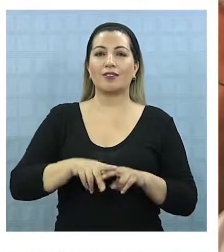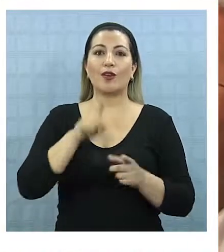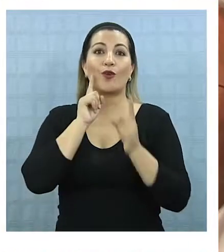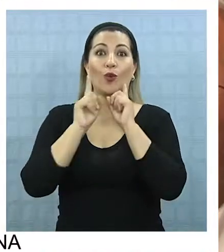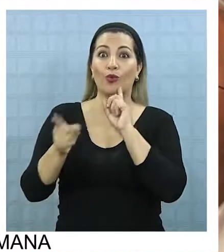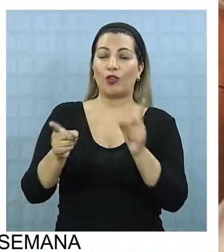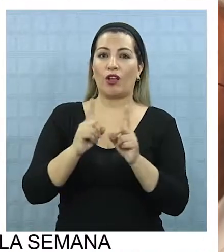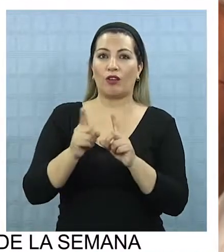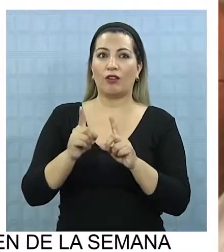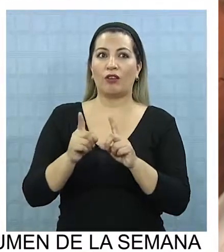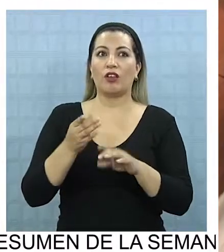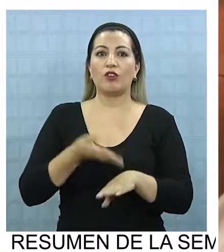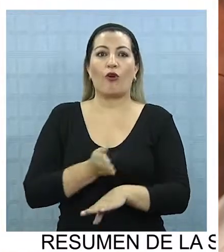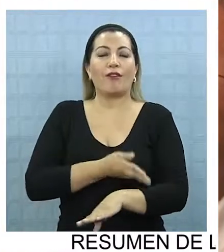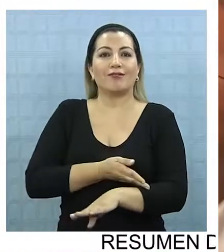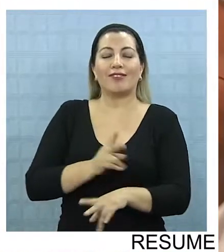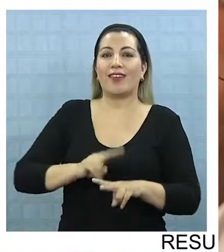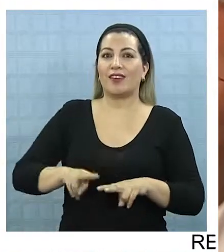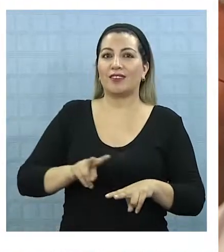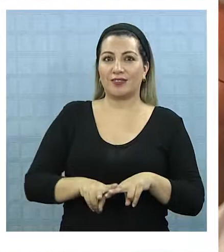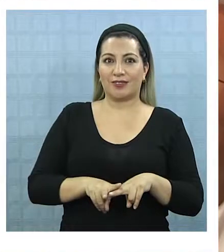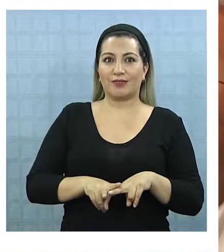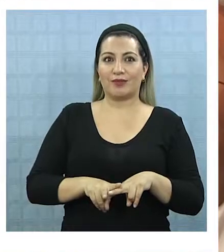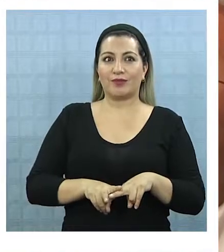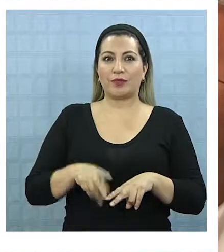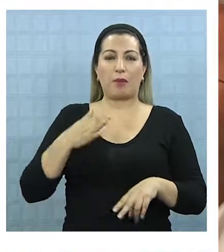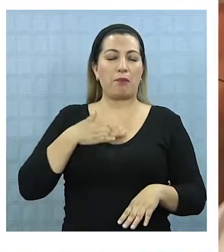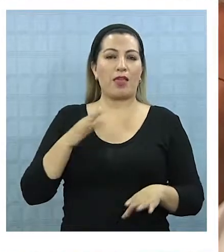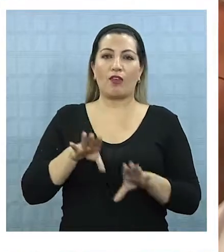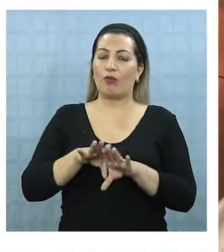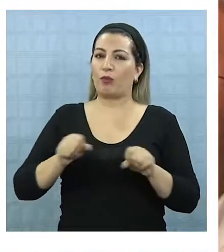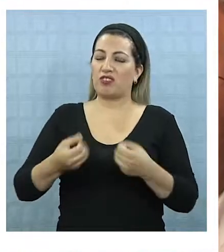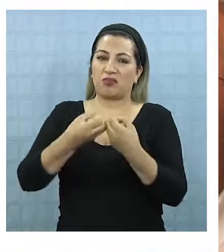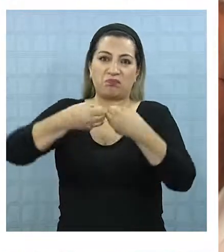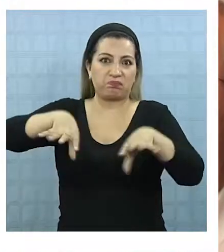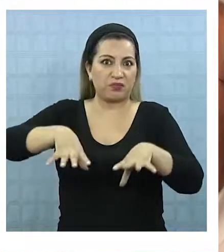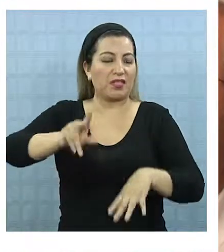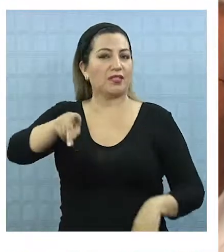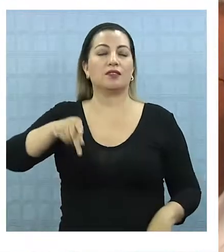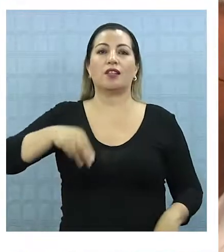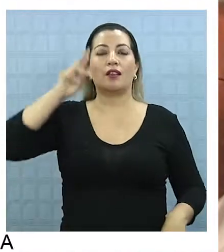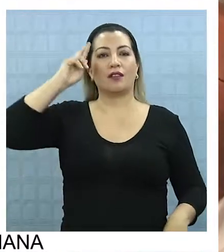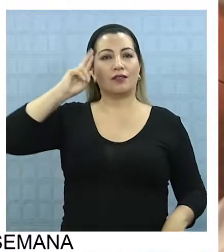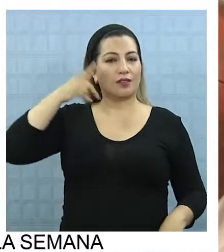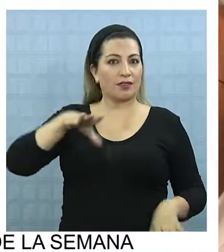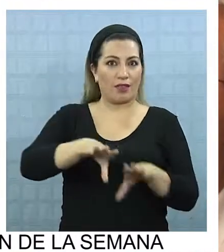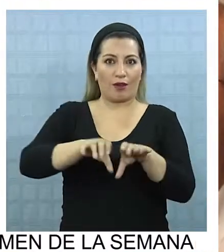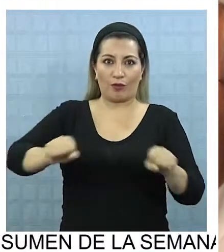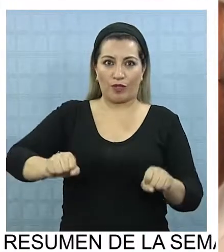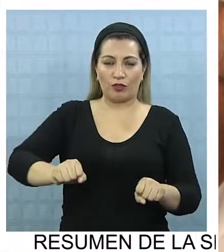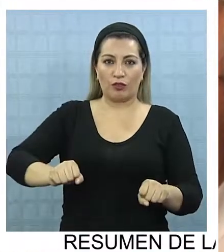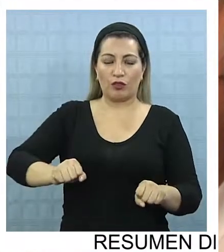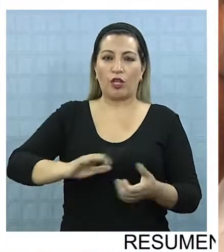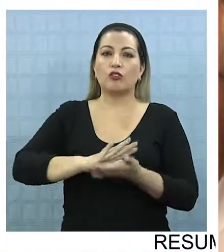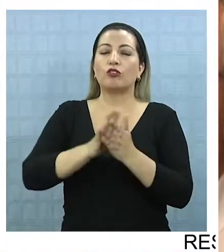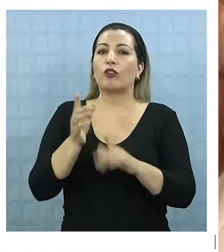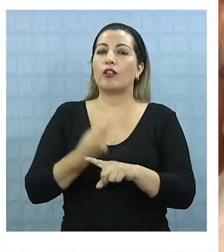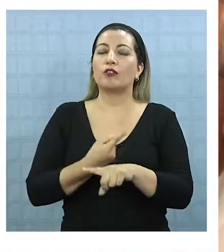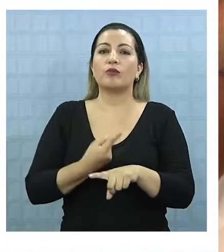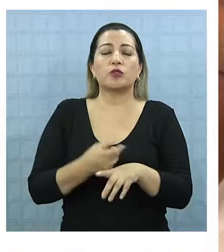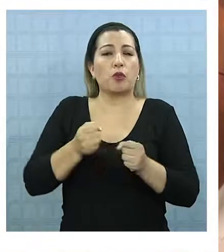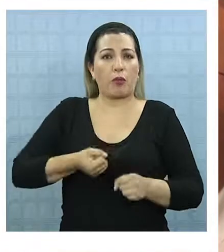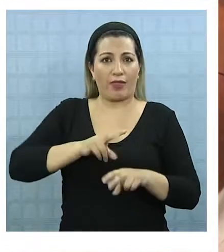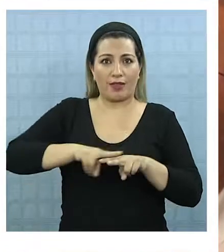diálogo y no tener conclusiones pretomadas, porque si no estaríamos rompiendo nuestro propio compromiso. Y más que estar de acuerdo con algo, estamos de acuerdo que todas las